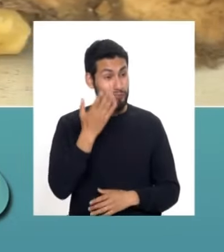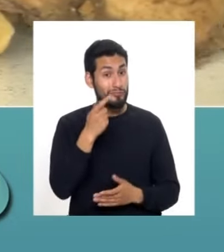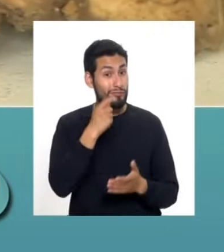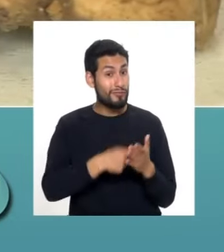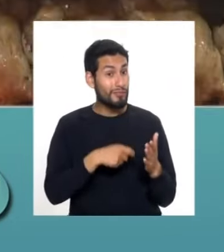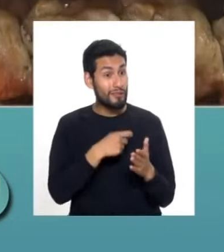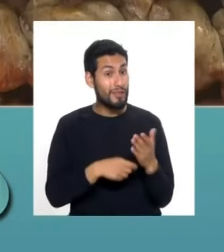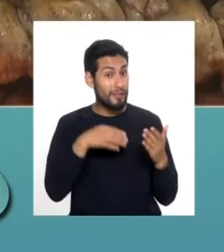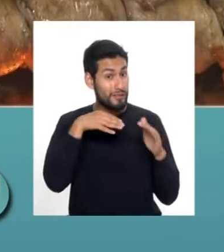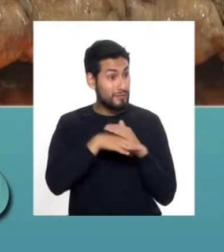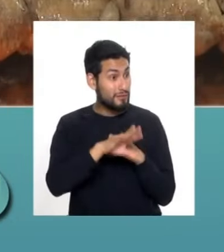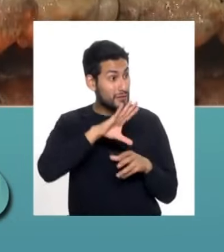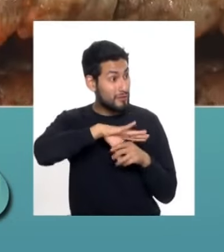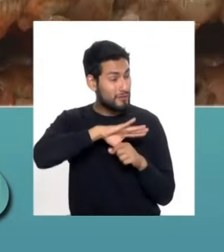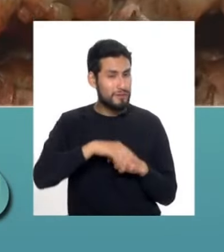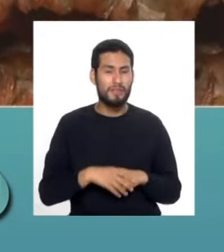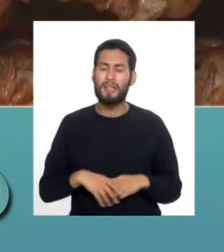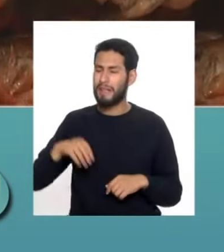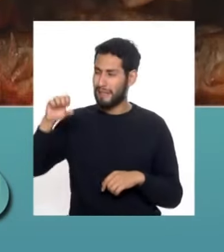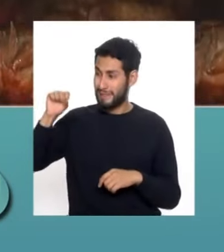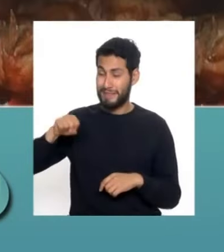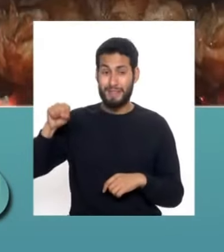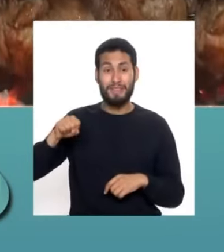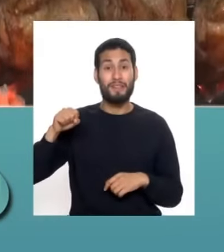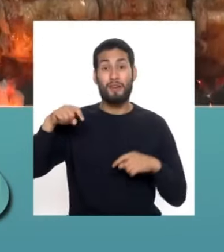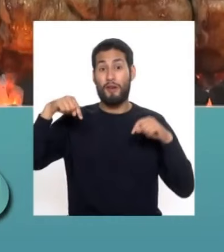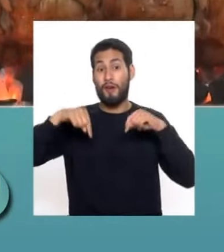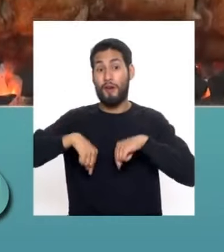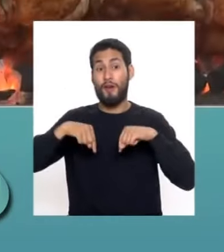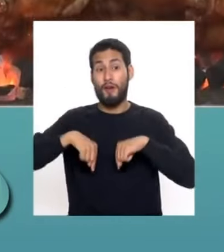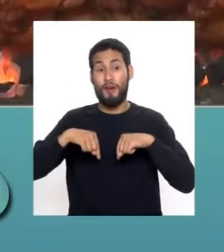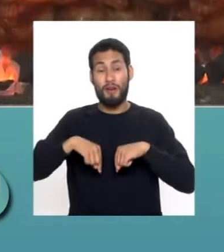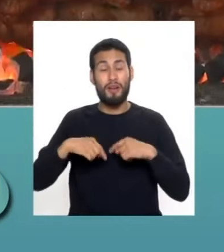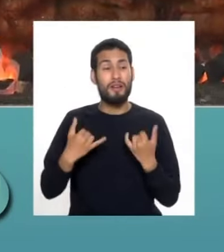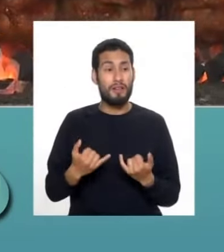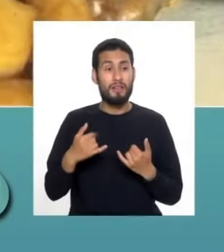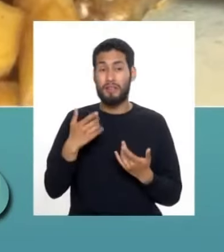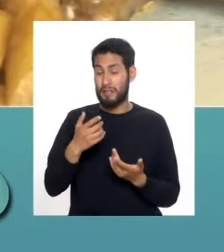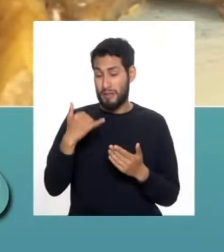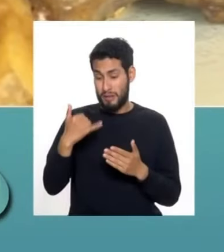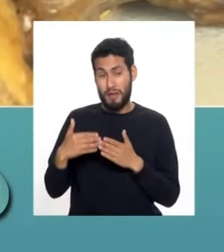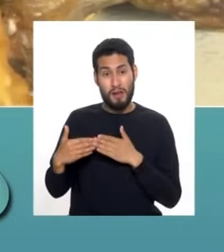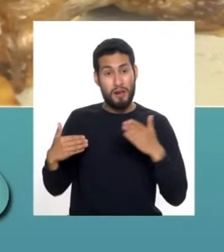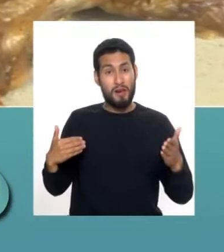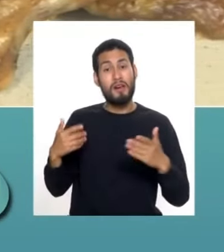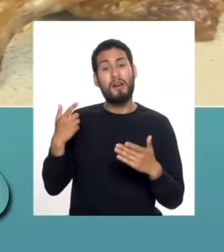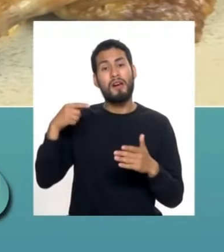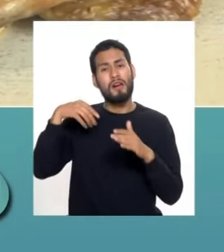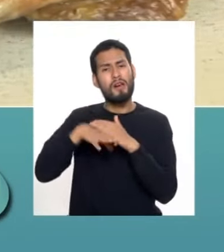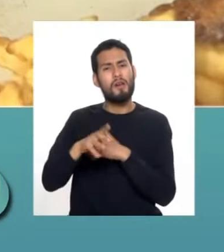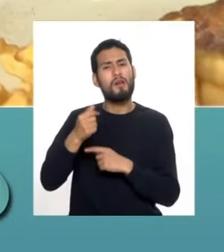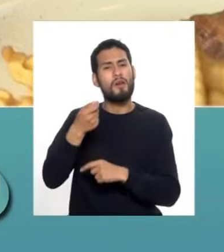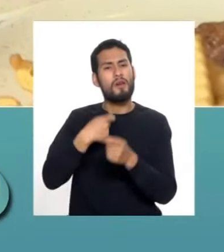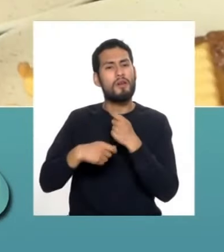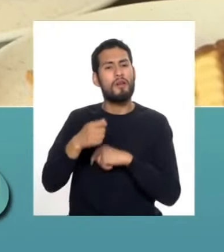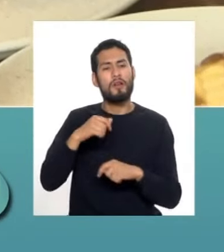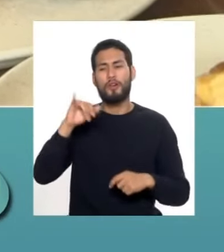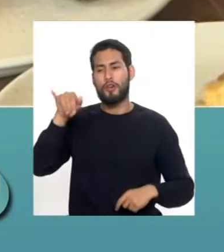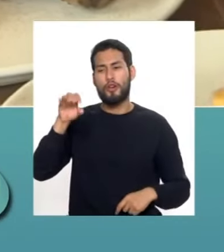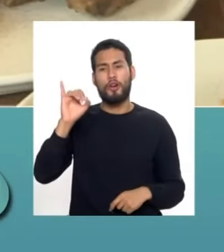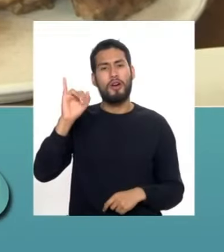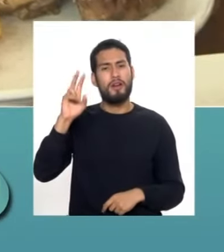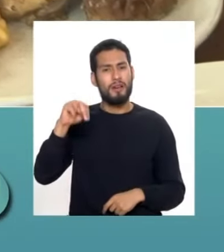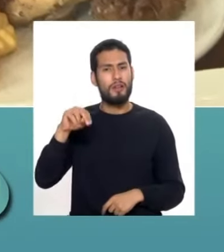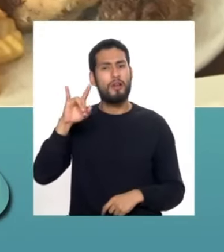costo para el ingreso? Sí, el día de hoy, a partir de ahora, bueno, en adelante, las entradas están a la venta en Join Us